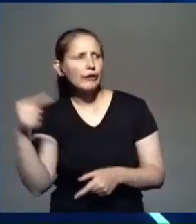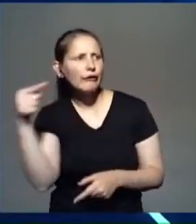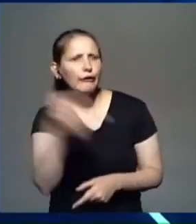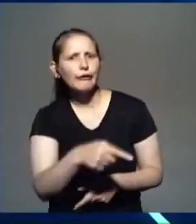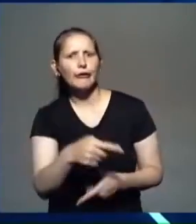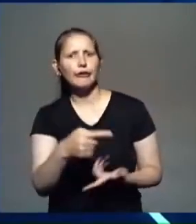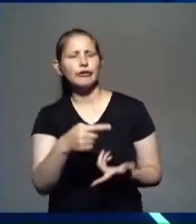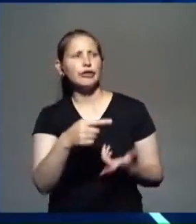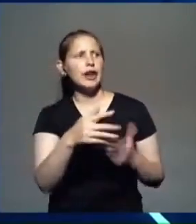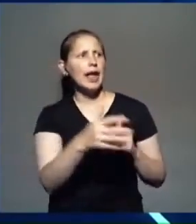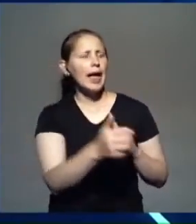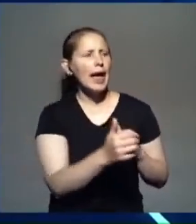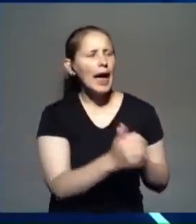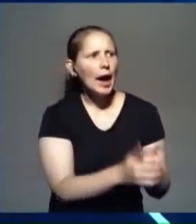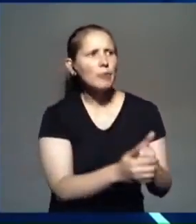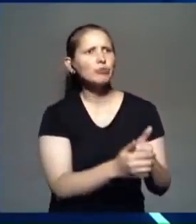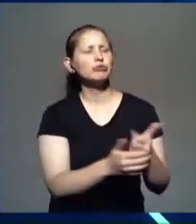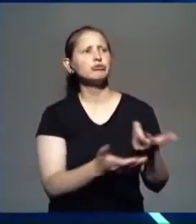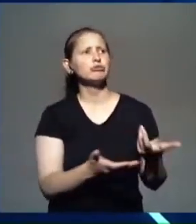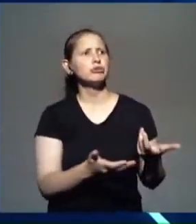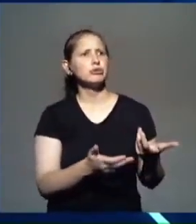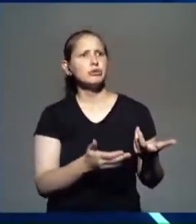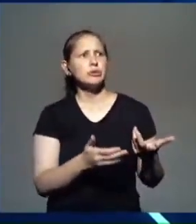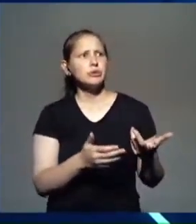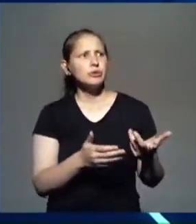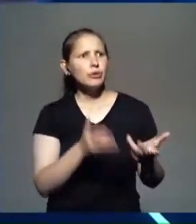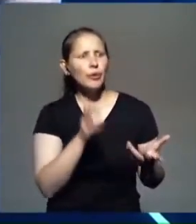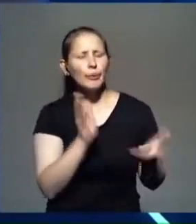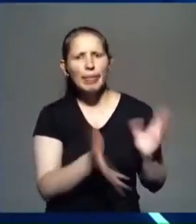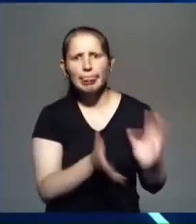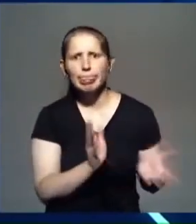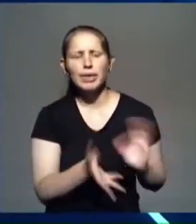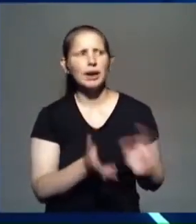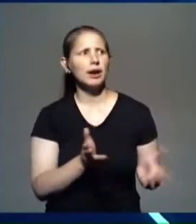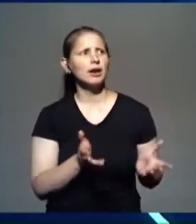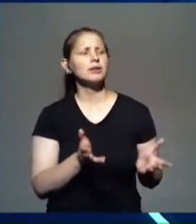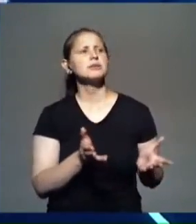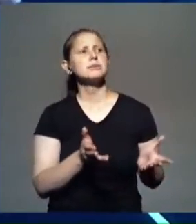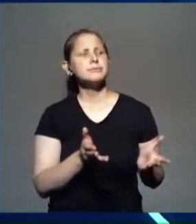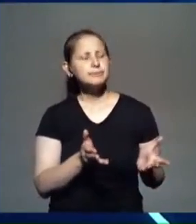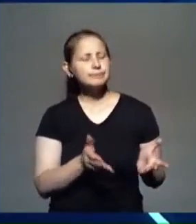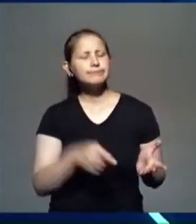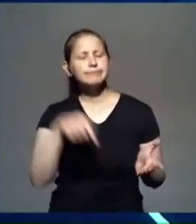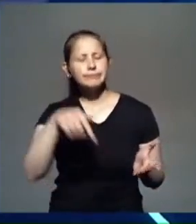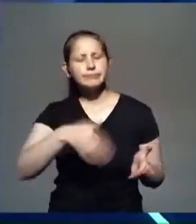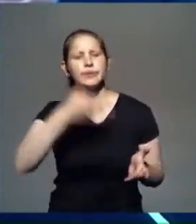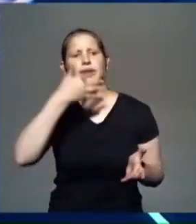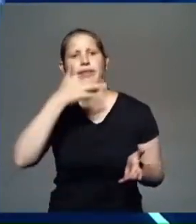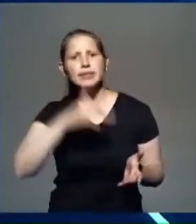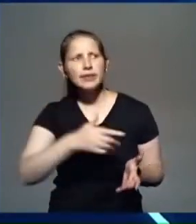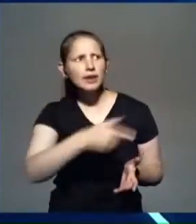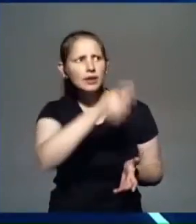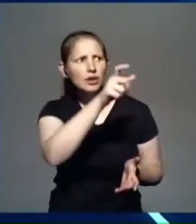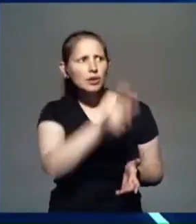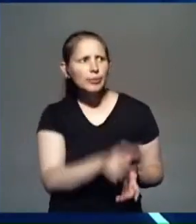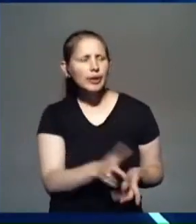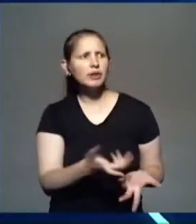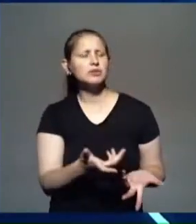abusaron sexualmente, por cómo lo maltrataron. Ahora entiendo, no se justifica nada.